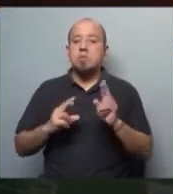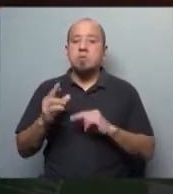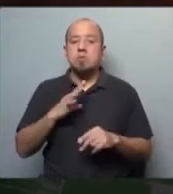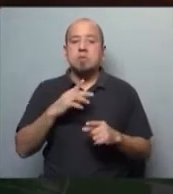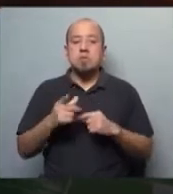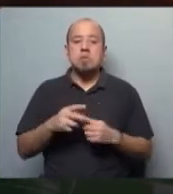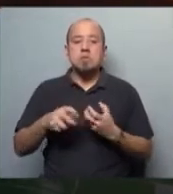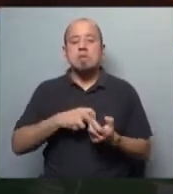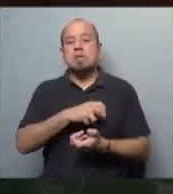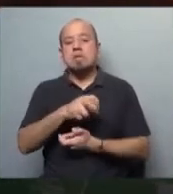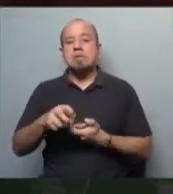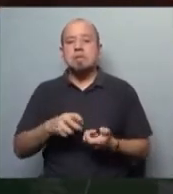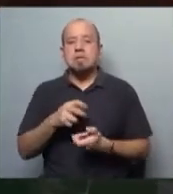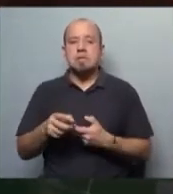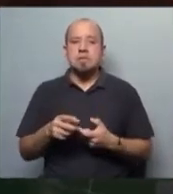se han dado a la crisis